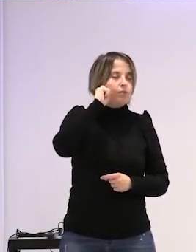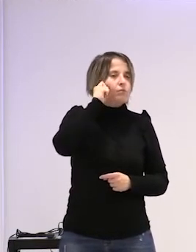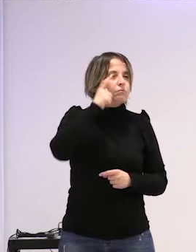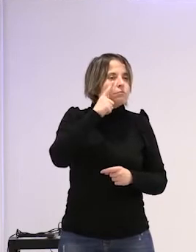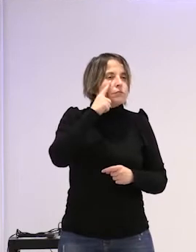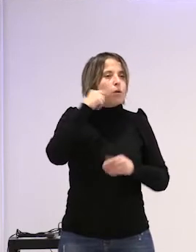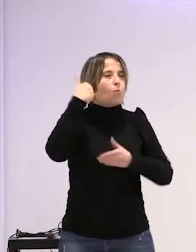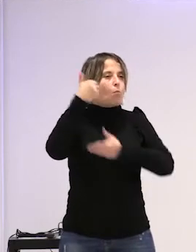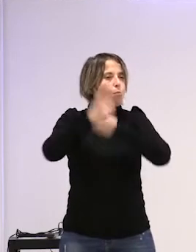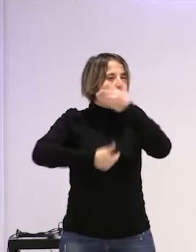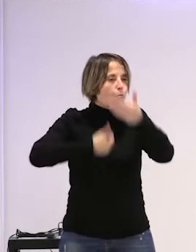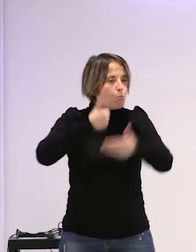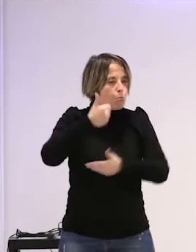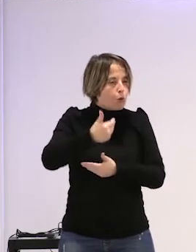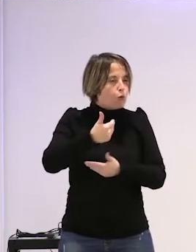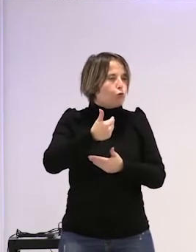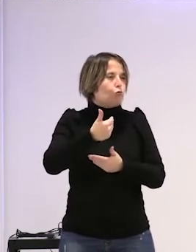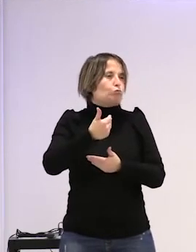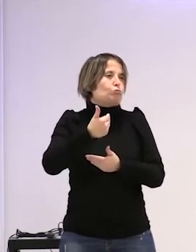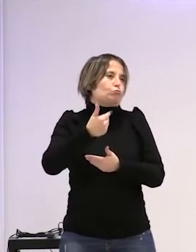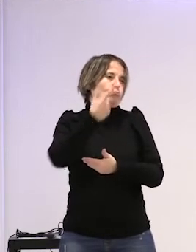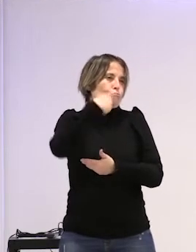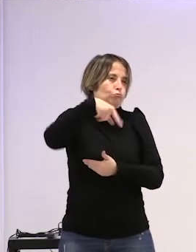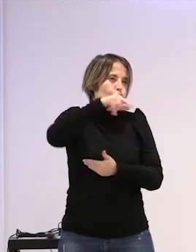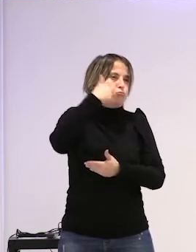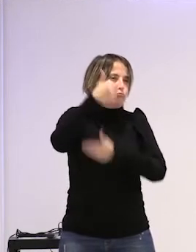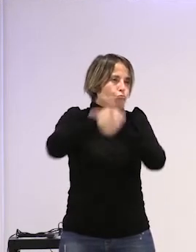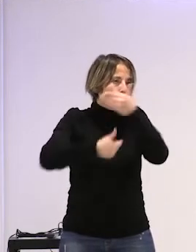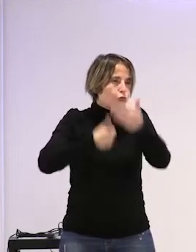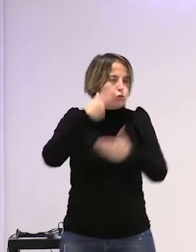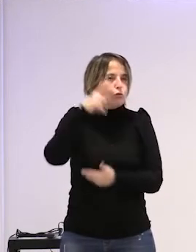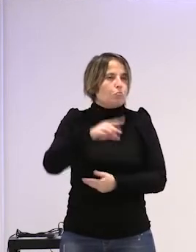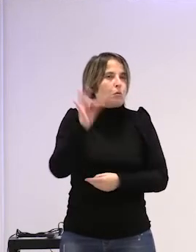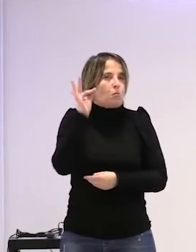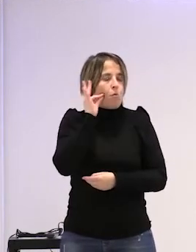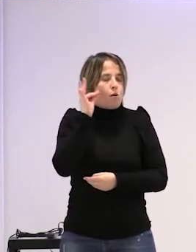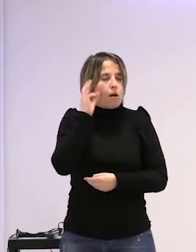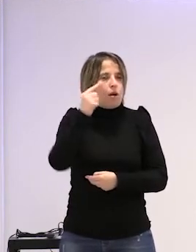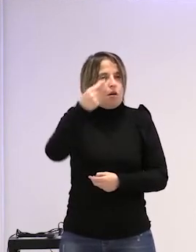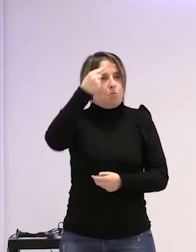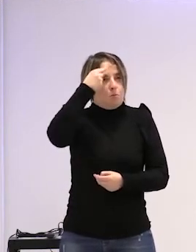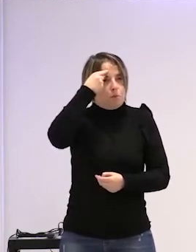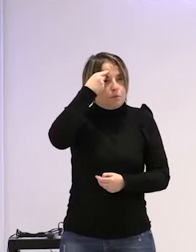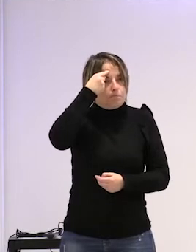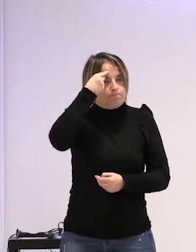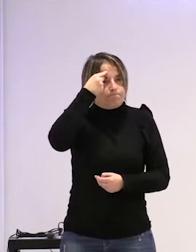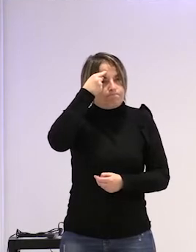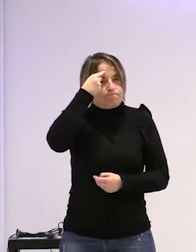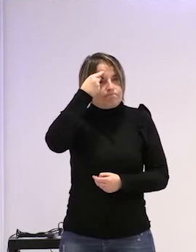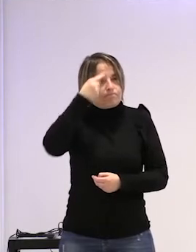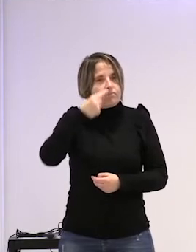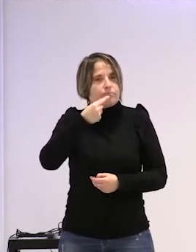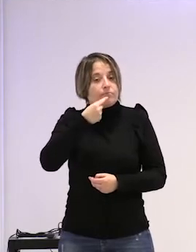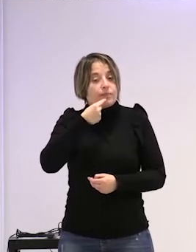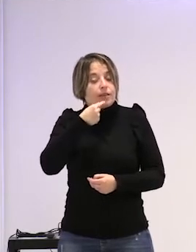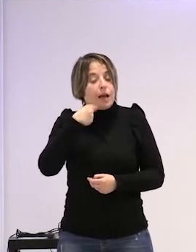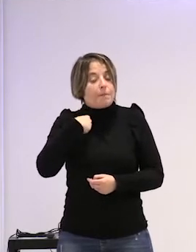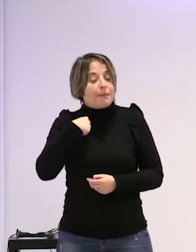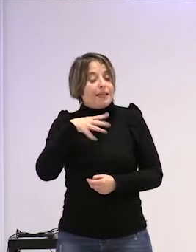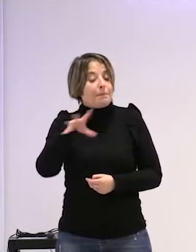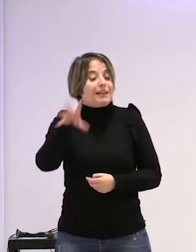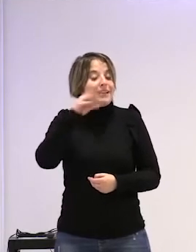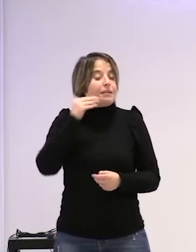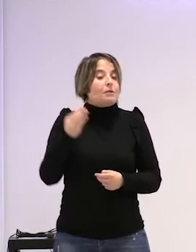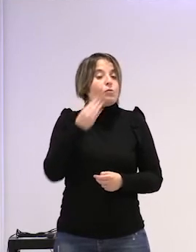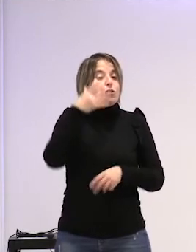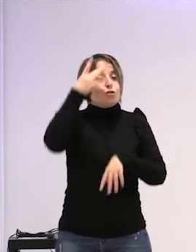proceso que puede ser o difícil que está bien para algunas de ellas entrar a esto era mejor comprendida cuando